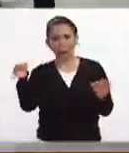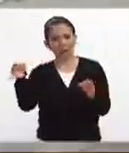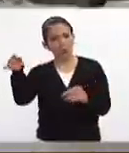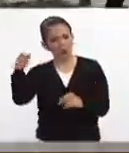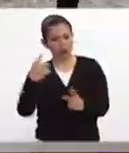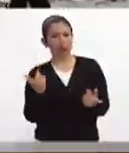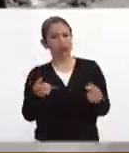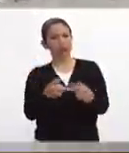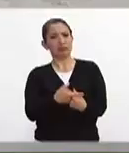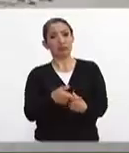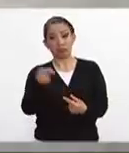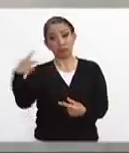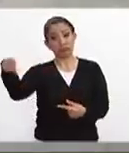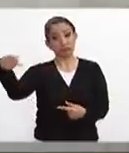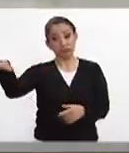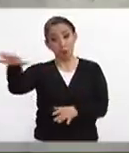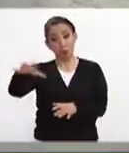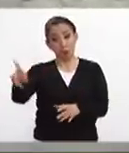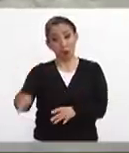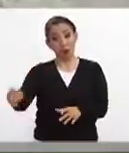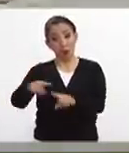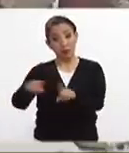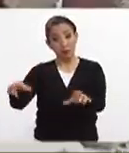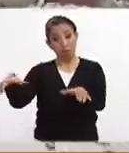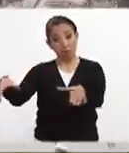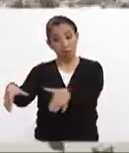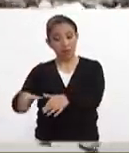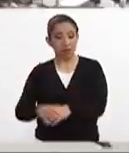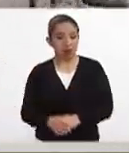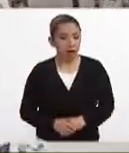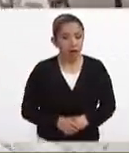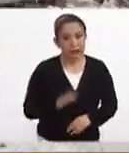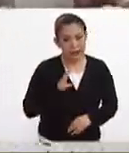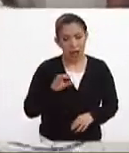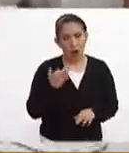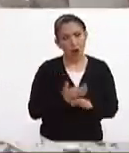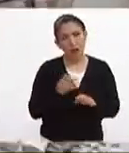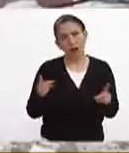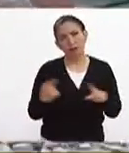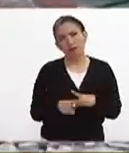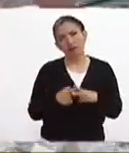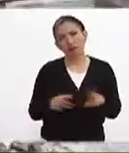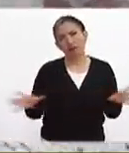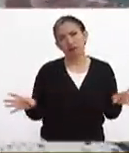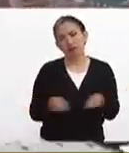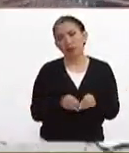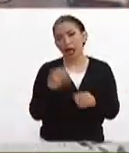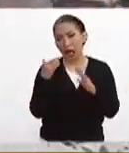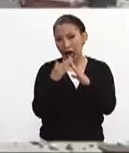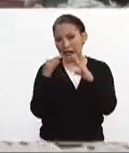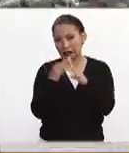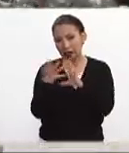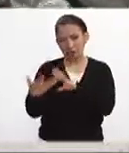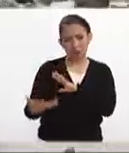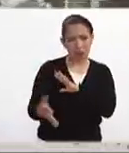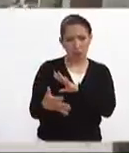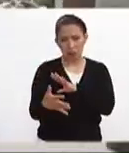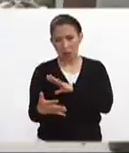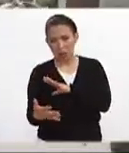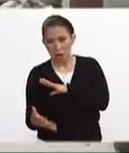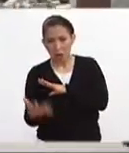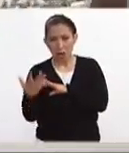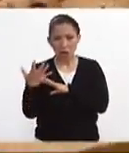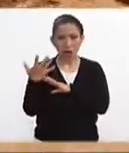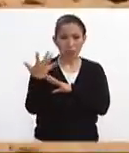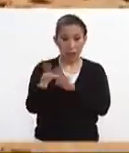tiene sus diferencias lo que tenemos contabilizado en cuanto a viviendas aproximadas es de